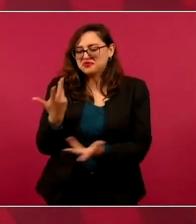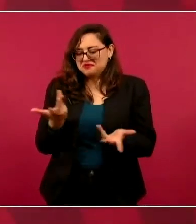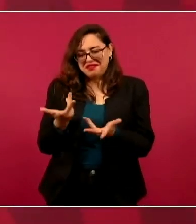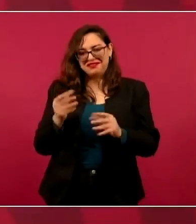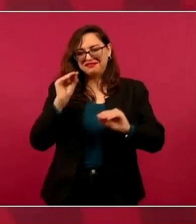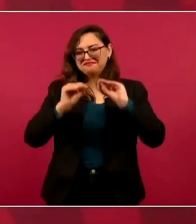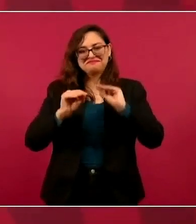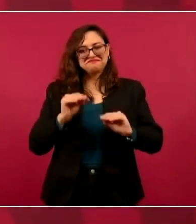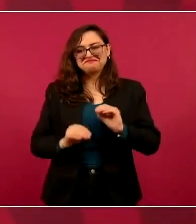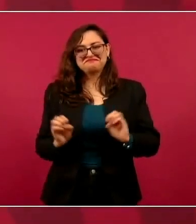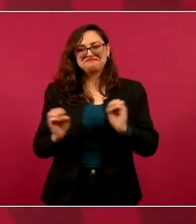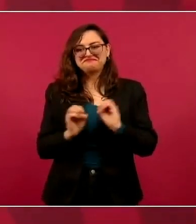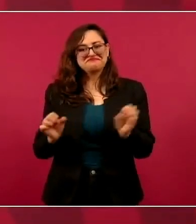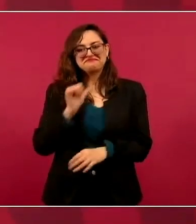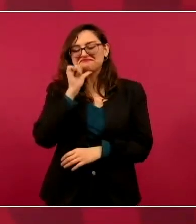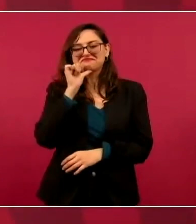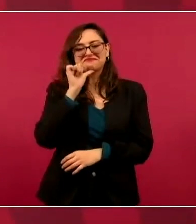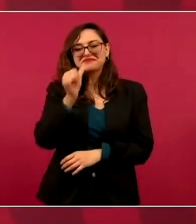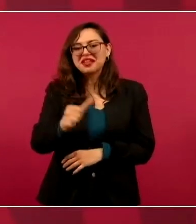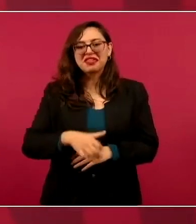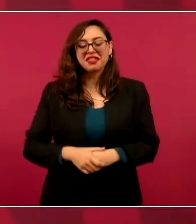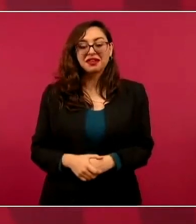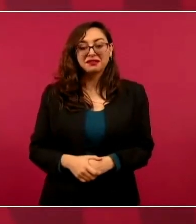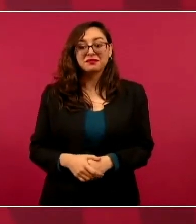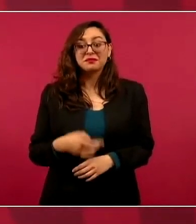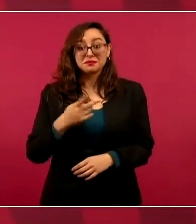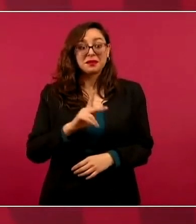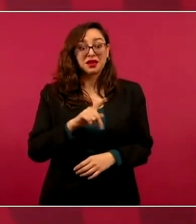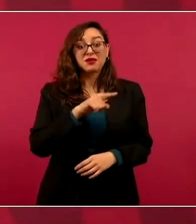Pero que iba a ser la primera decisión.